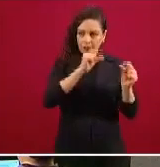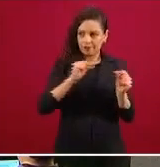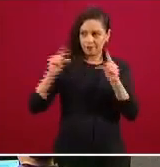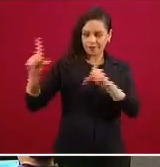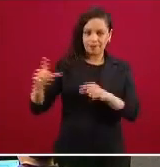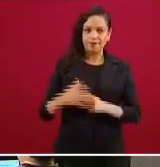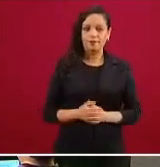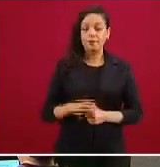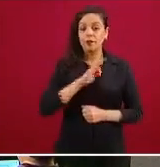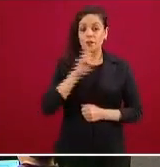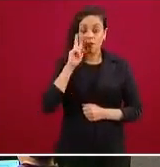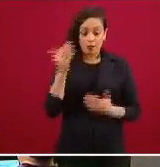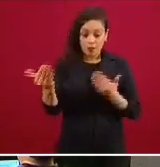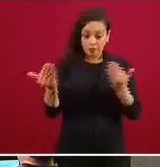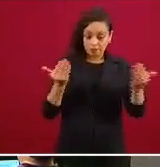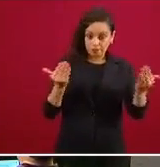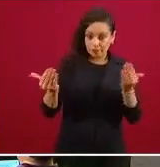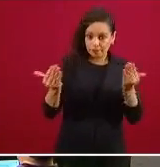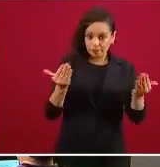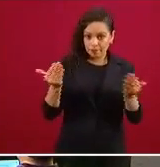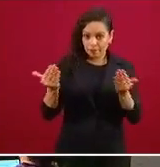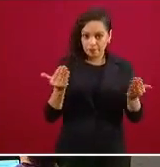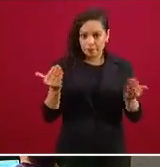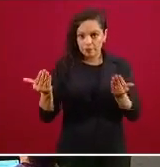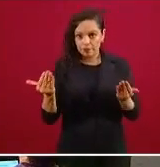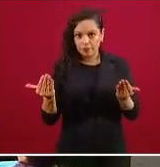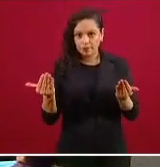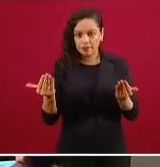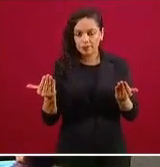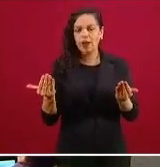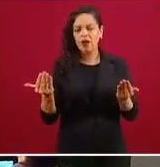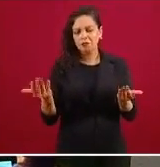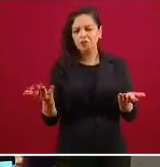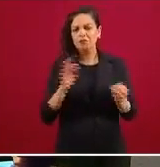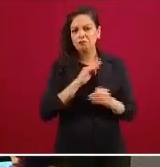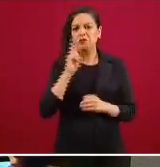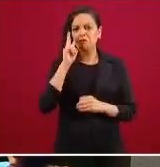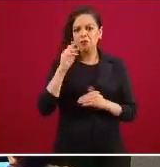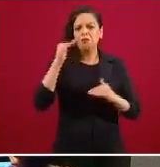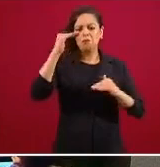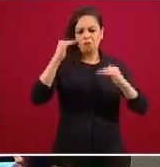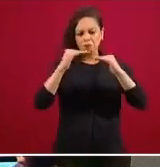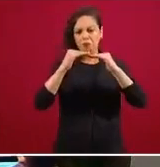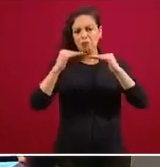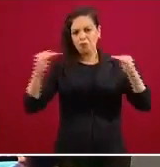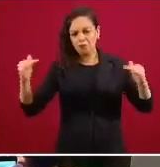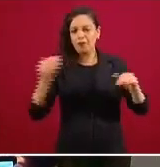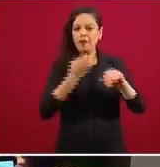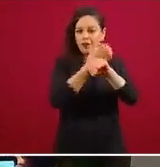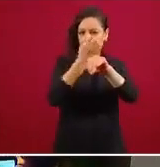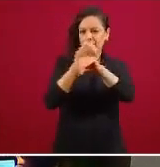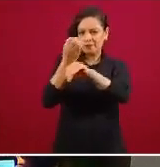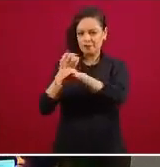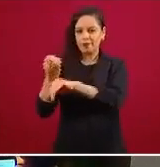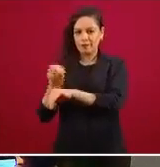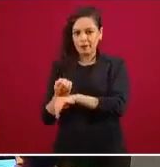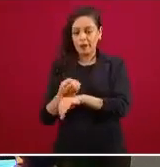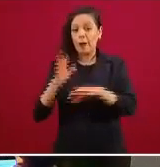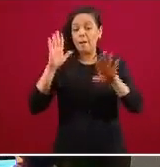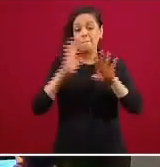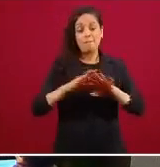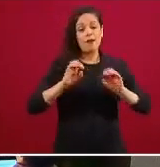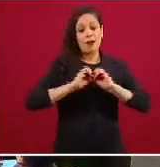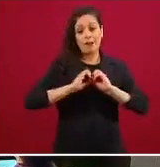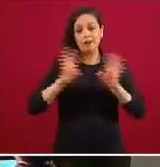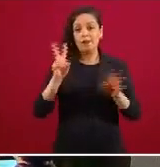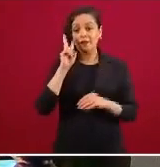comparado con su población, podemos tener una comparación equilibrada entre las entidades federativas. Es claro que el Valle de México,